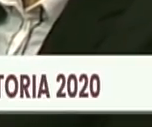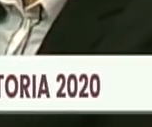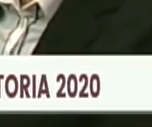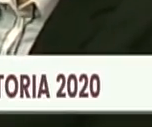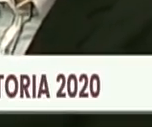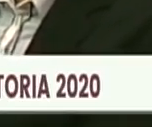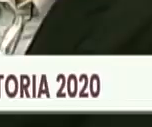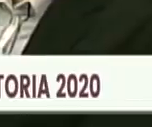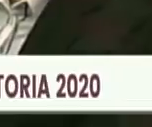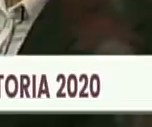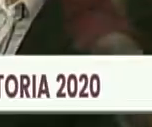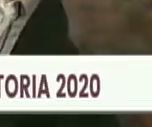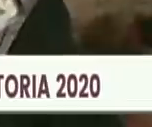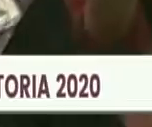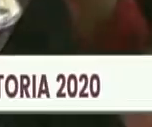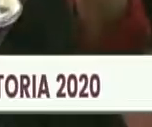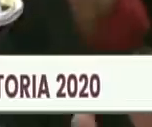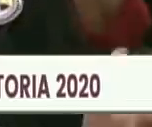galardonados